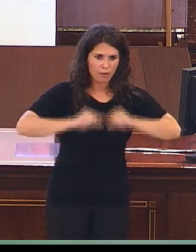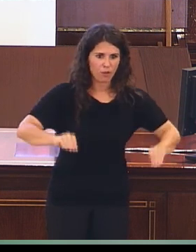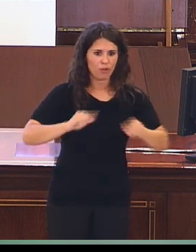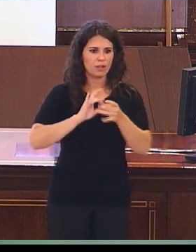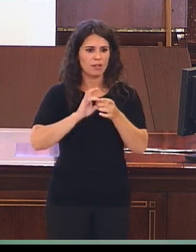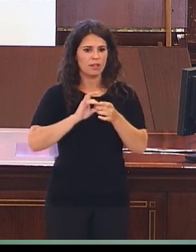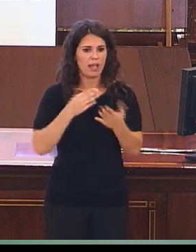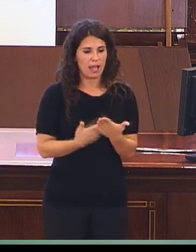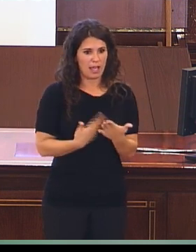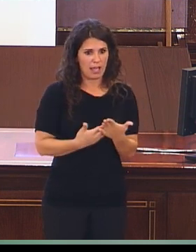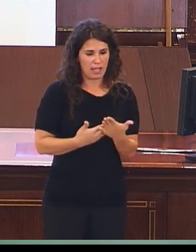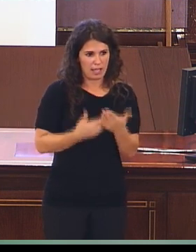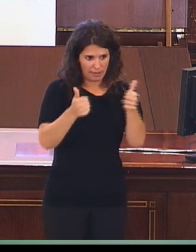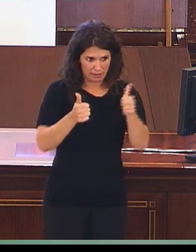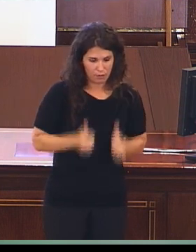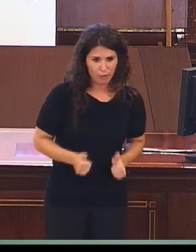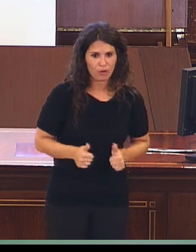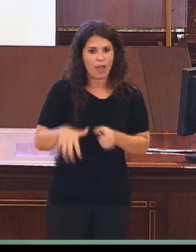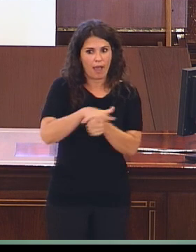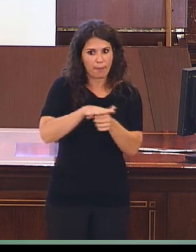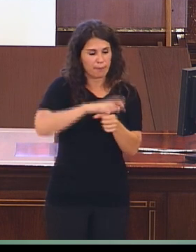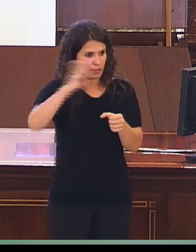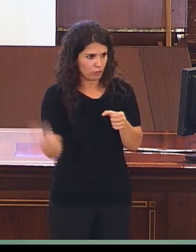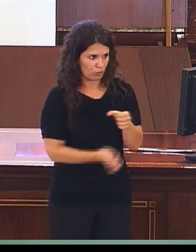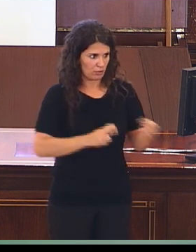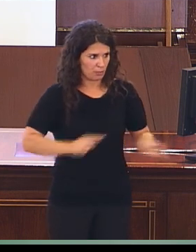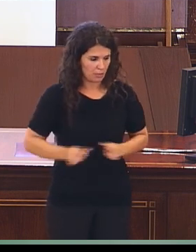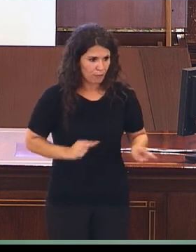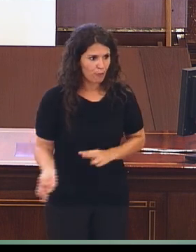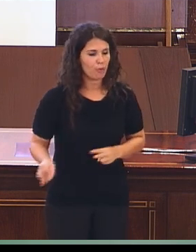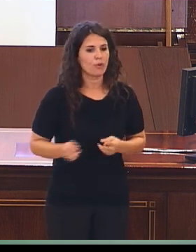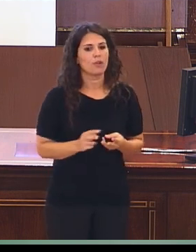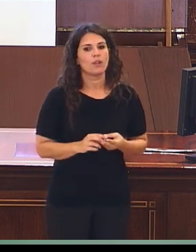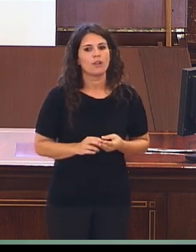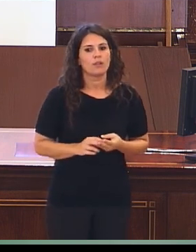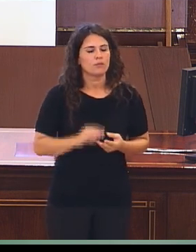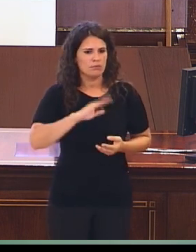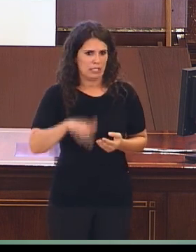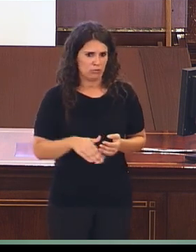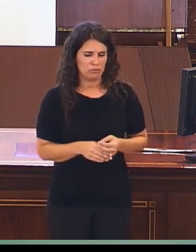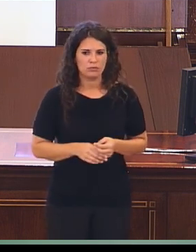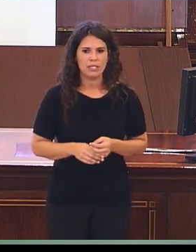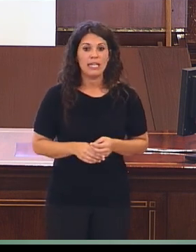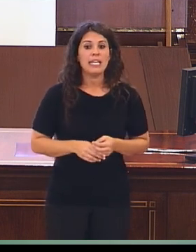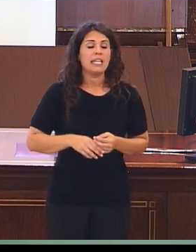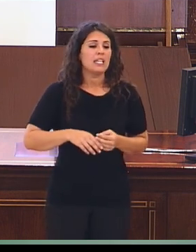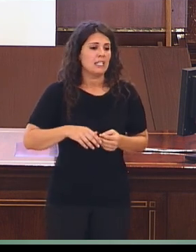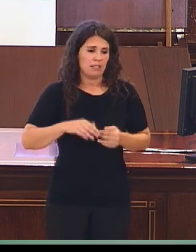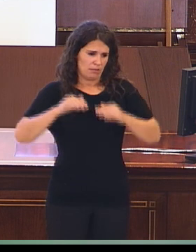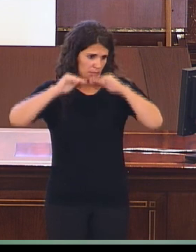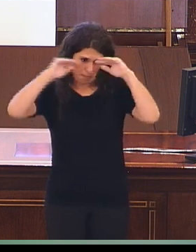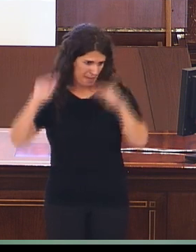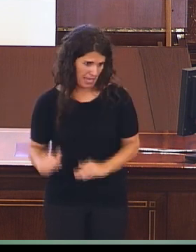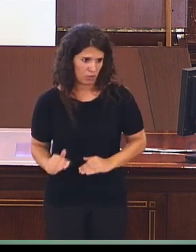a los ámbitos de interpretación, a la accesibilidad. Y mucho menos interés, pues, también